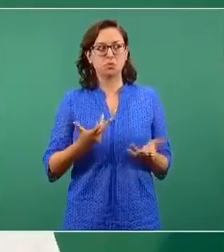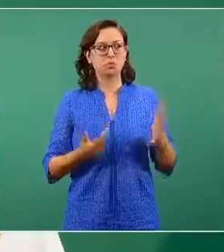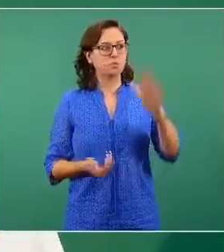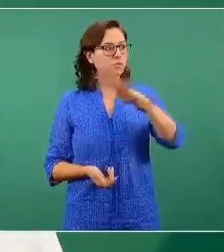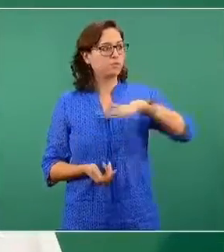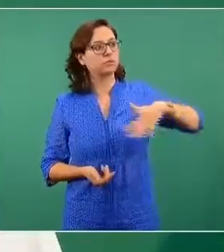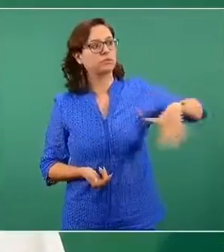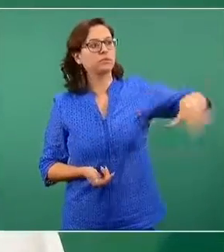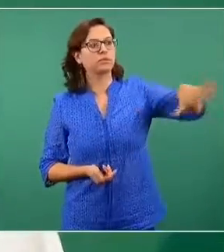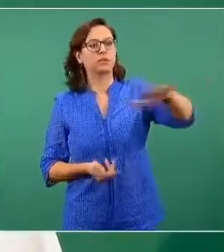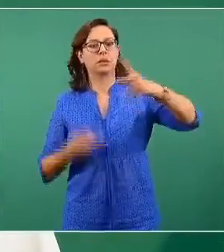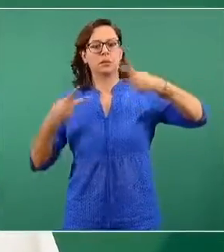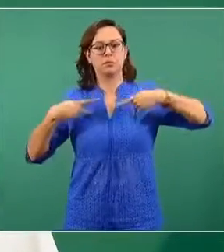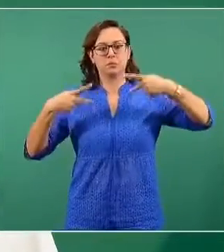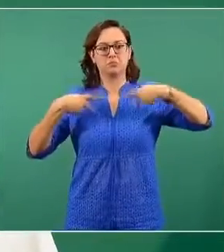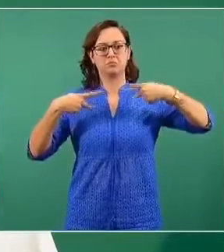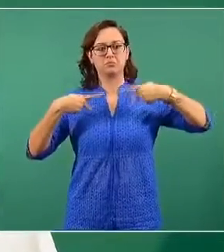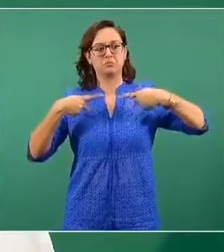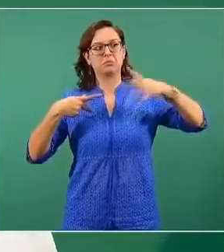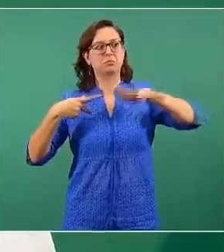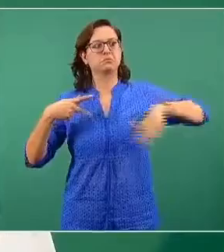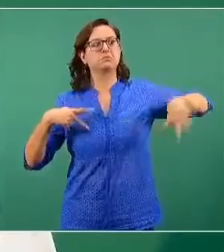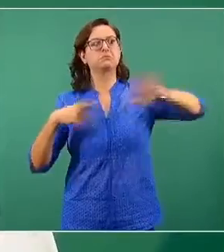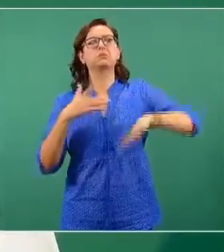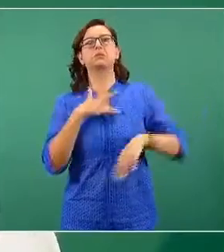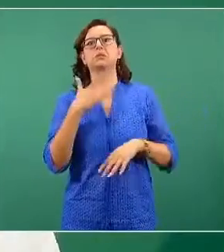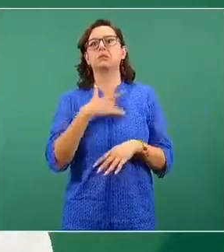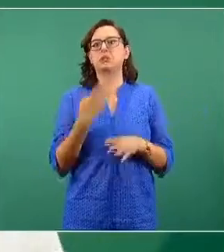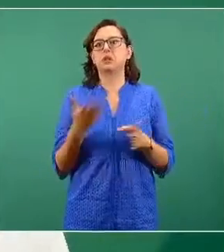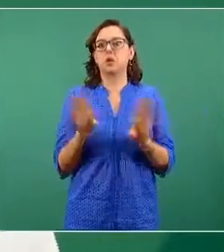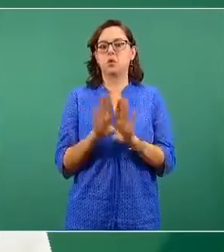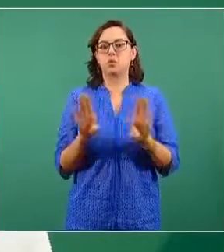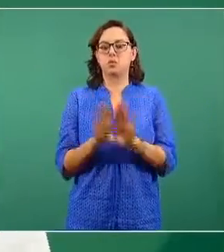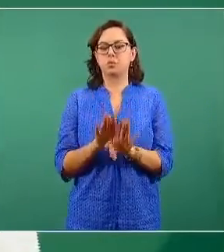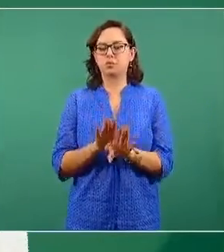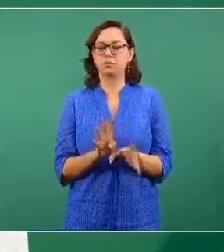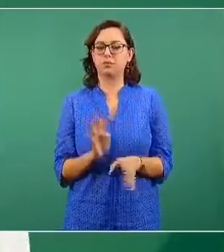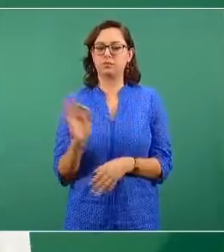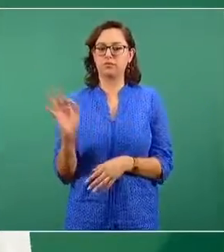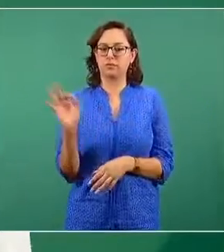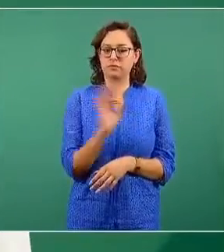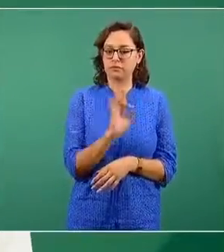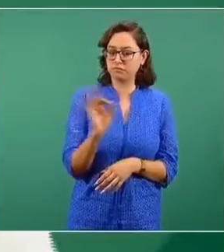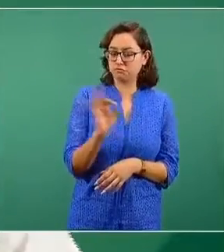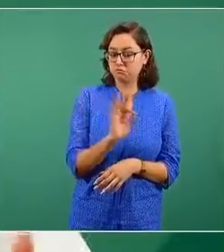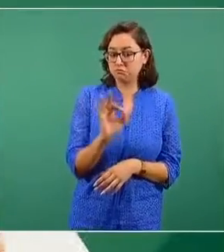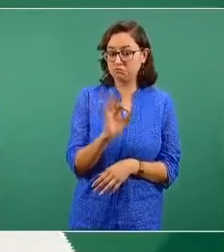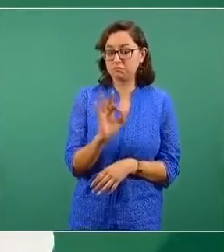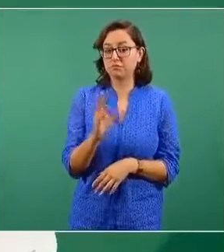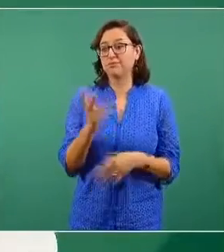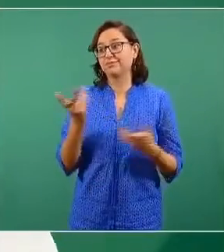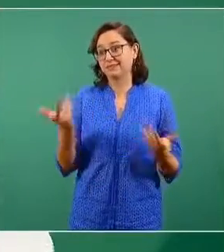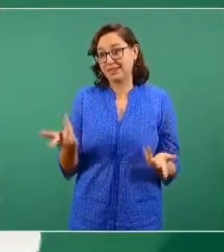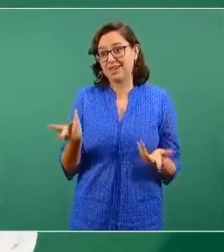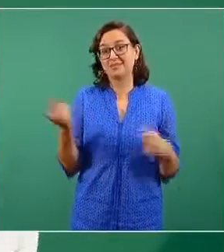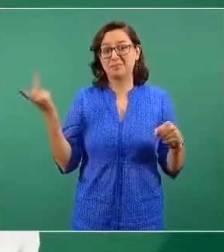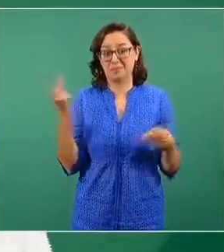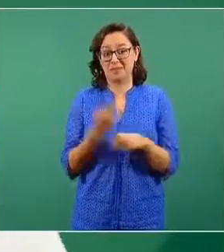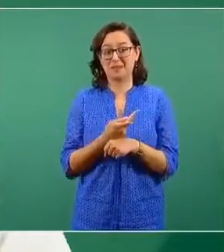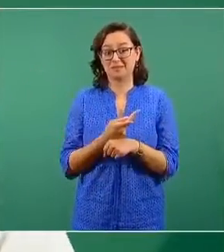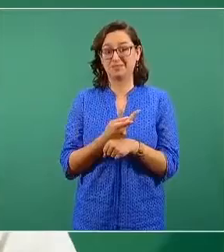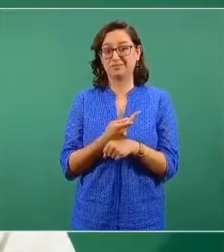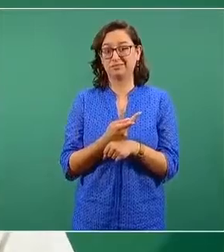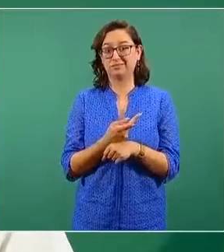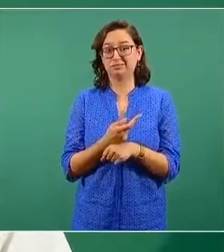población. Usted puede esperar que quizás exista algún poco de tráfico, si es que el